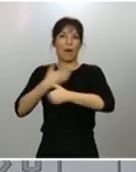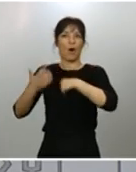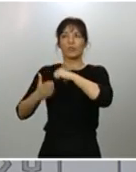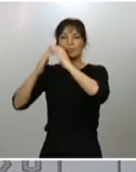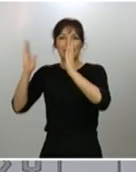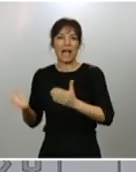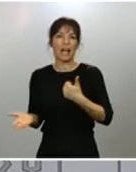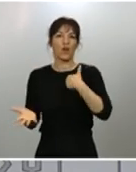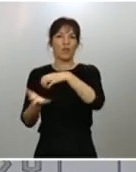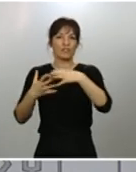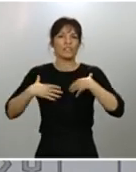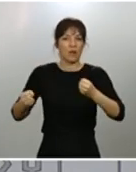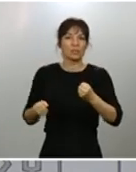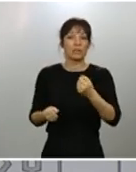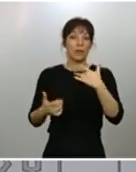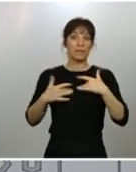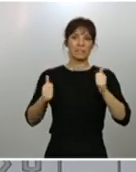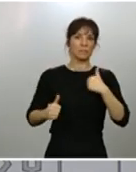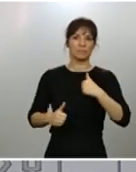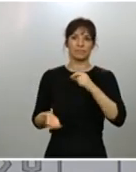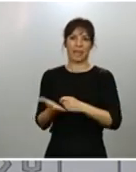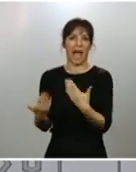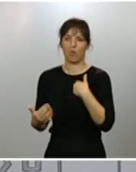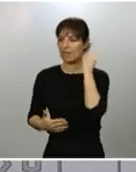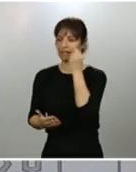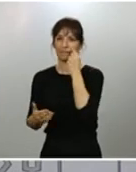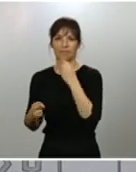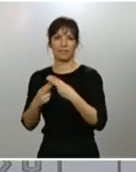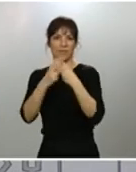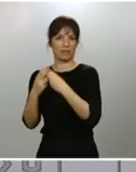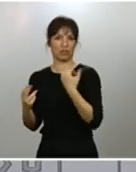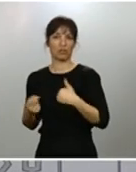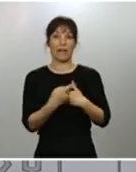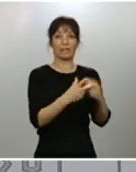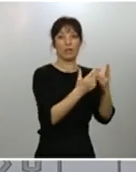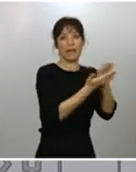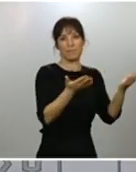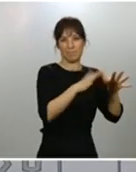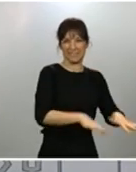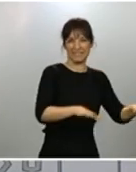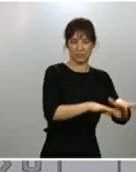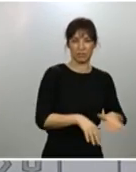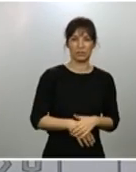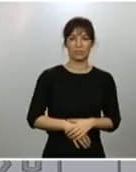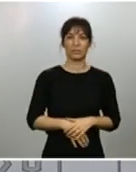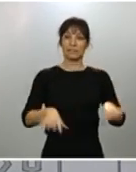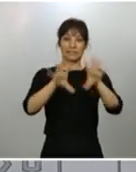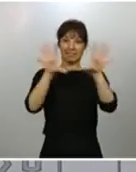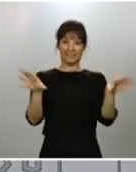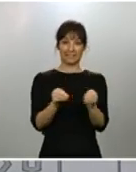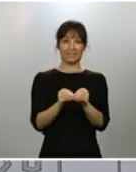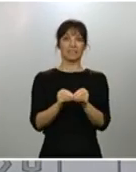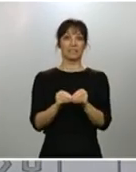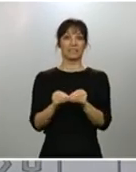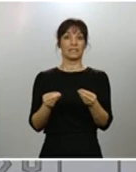más fácil una vez que inician síntomas. Todos estos detalles nos indican, obviamente, que nuestra población de sanitarios es diferente a la del total de